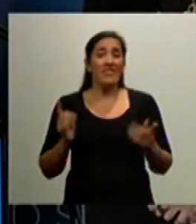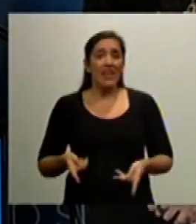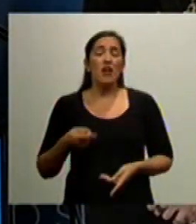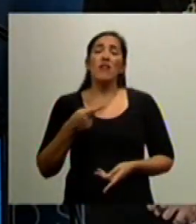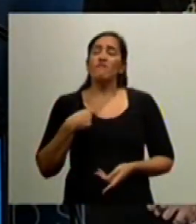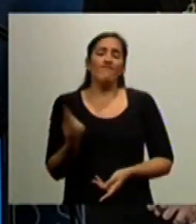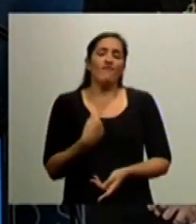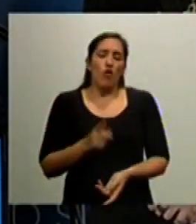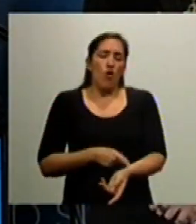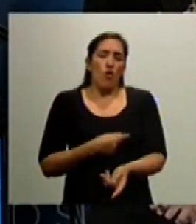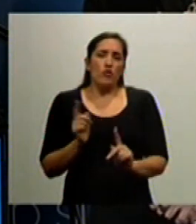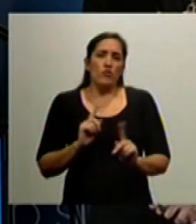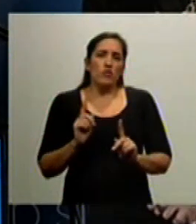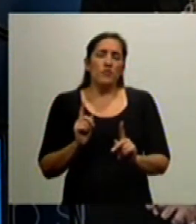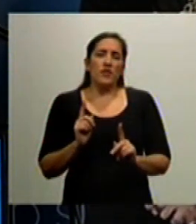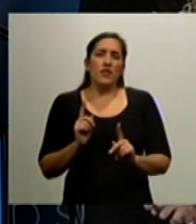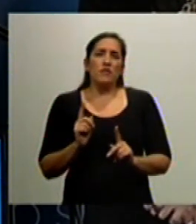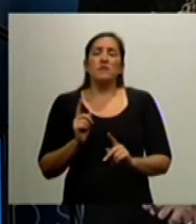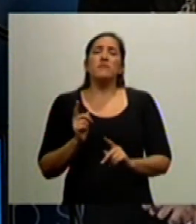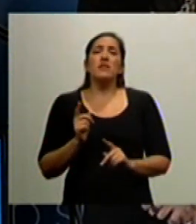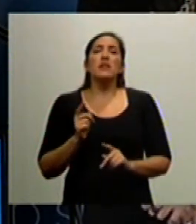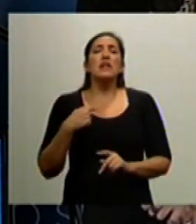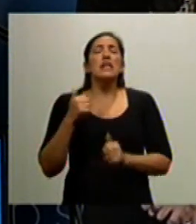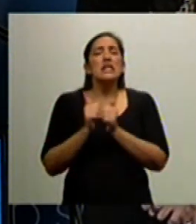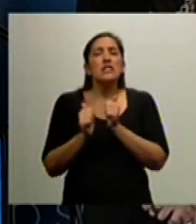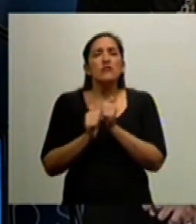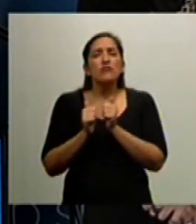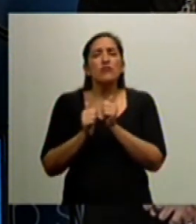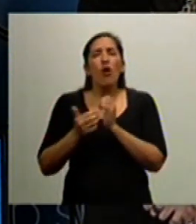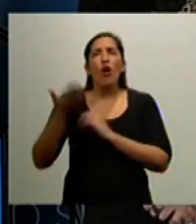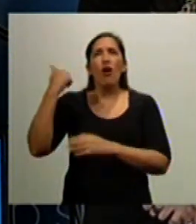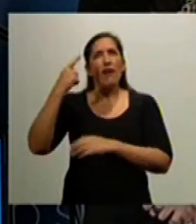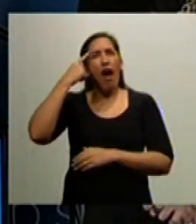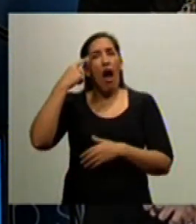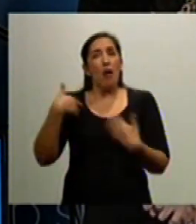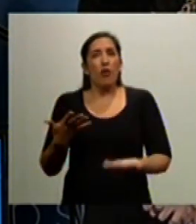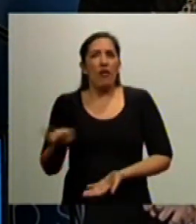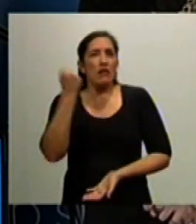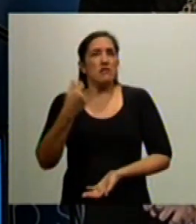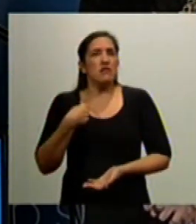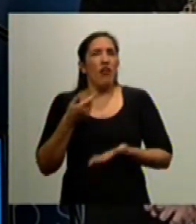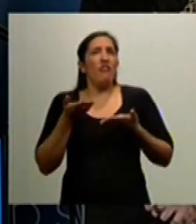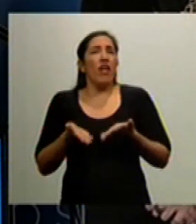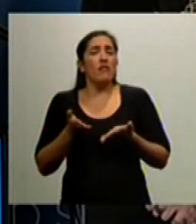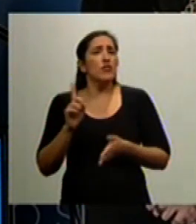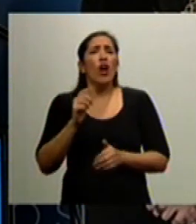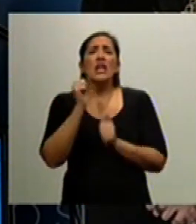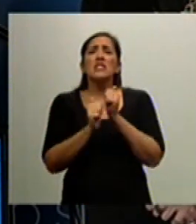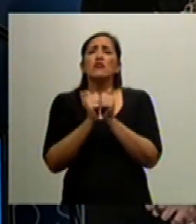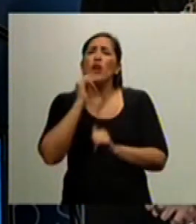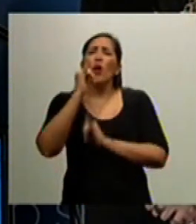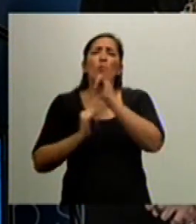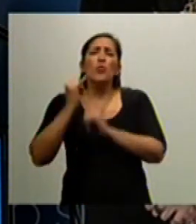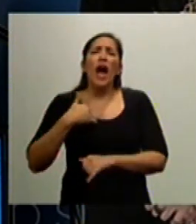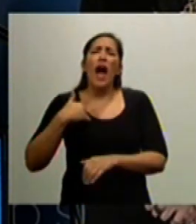a tomar la historia con beneficio de inventario. La historia argentina es una sola y no se puede